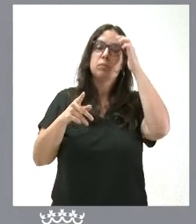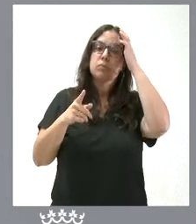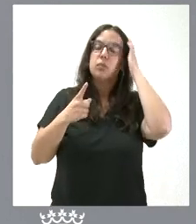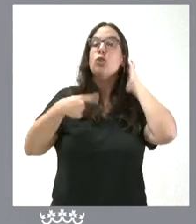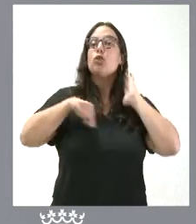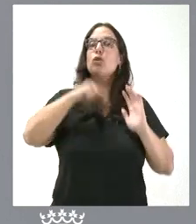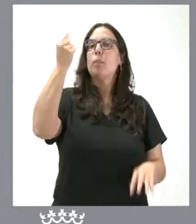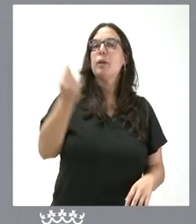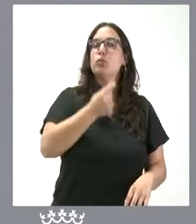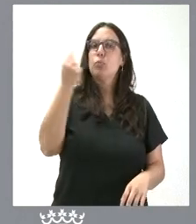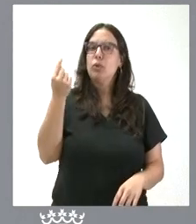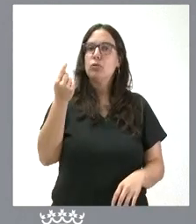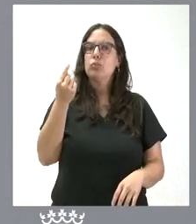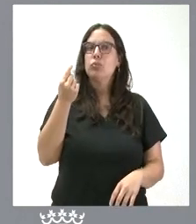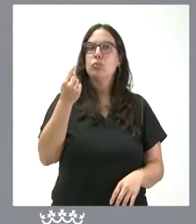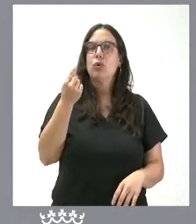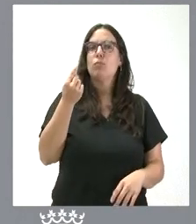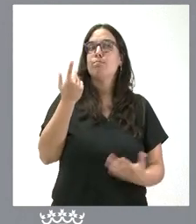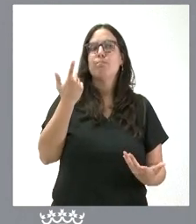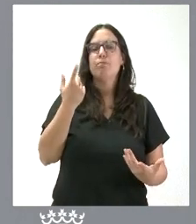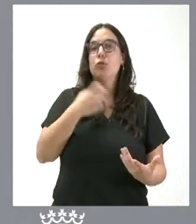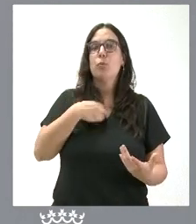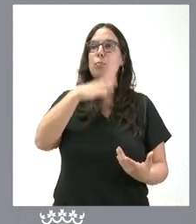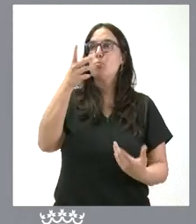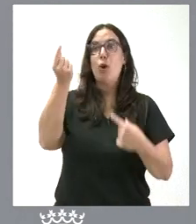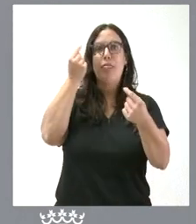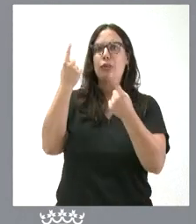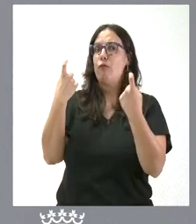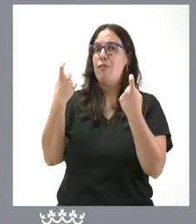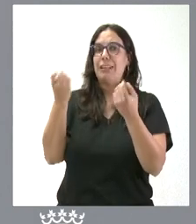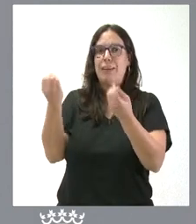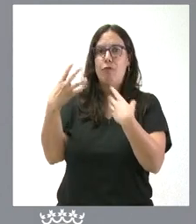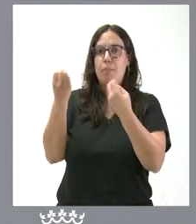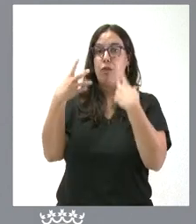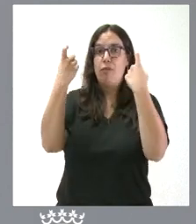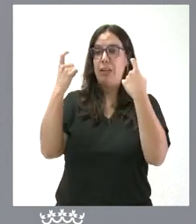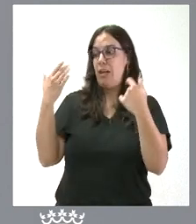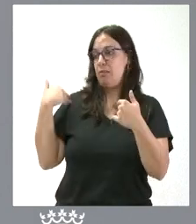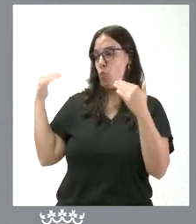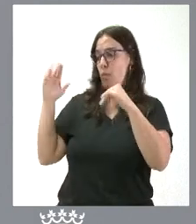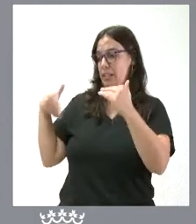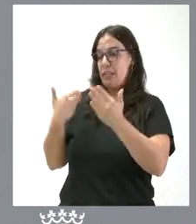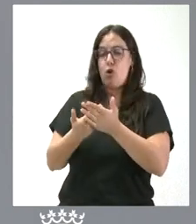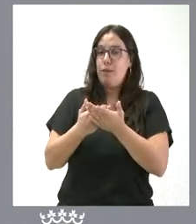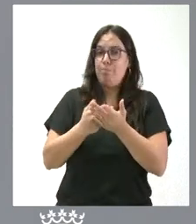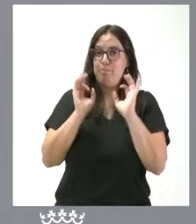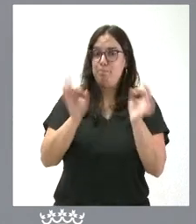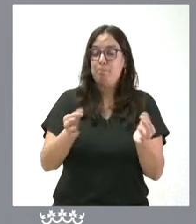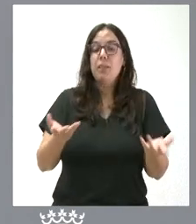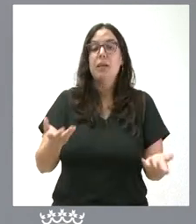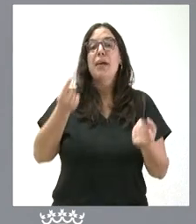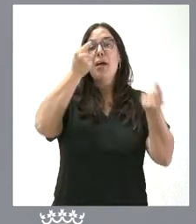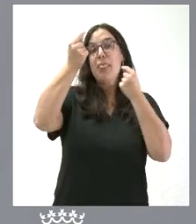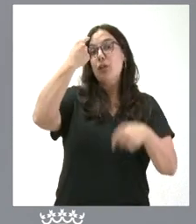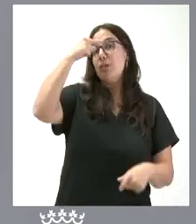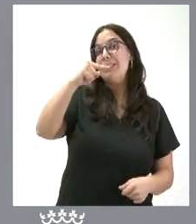vigor, que hay muchos datos que desconocemos, y esto no ha cambiado en la última semana para hacer este presupuesto, que además de los datos que desconocemos hay